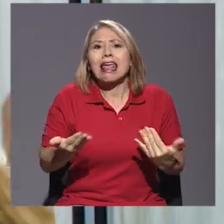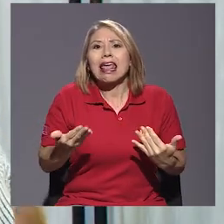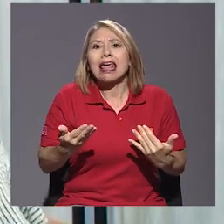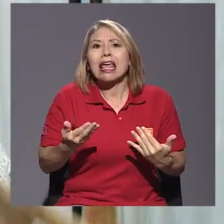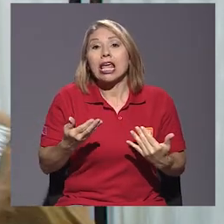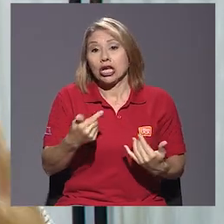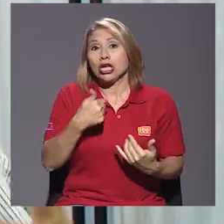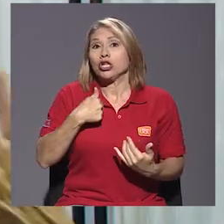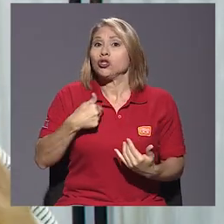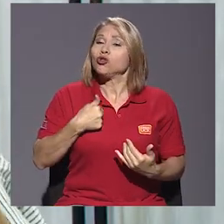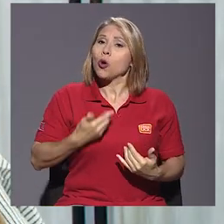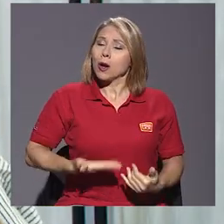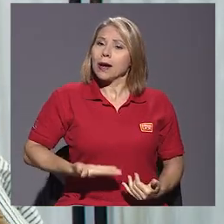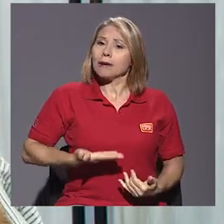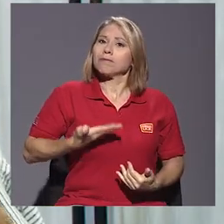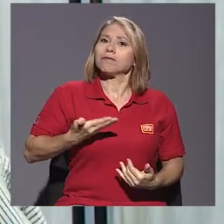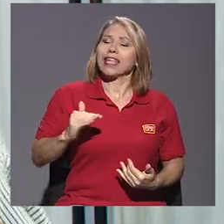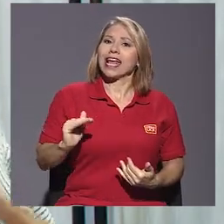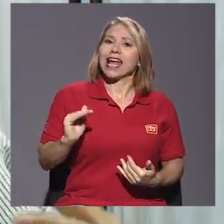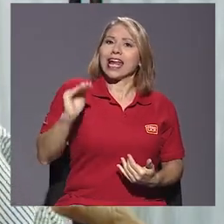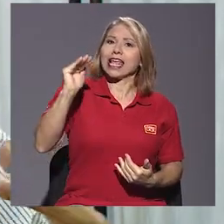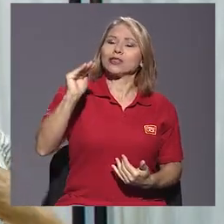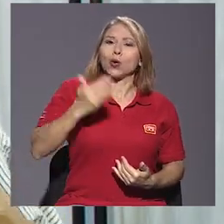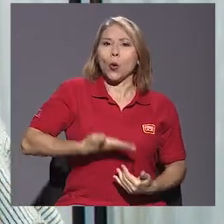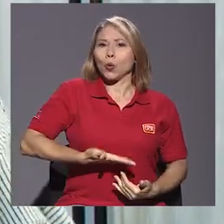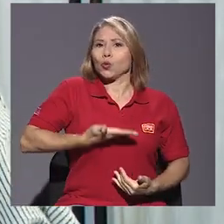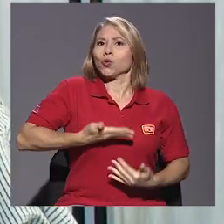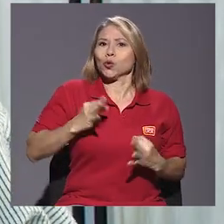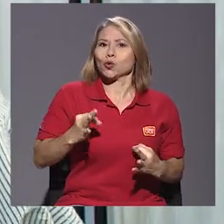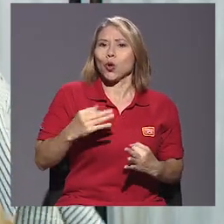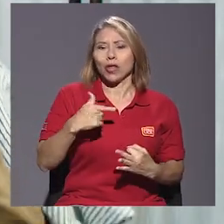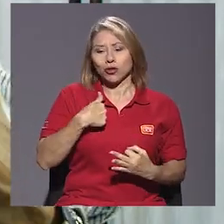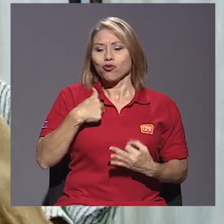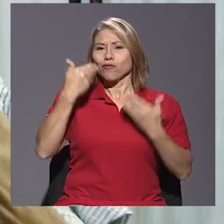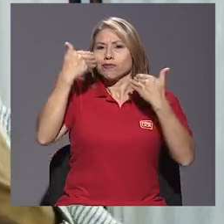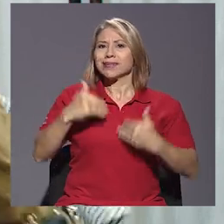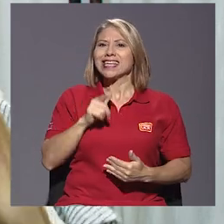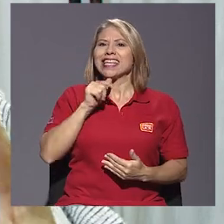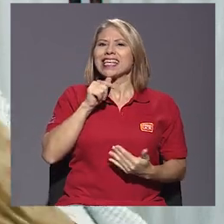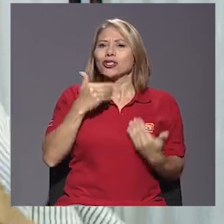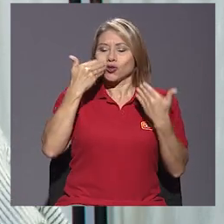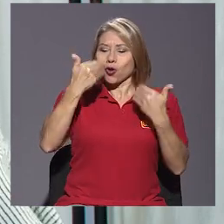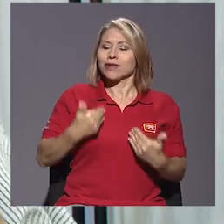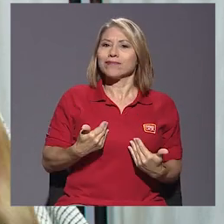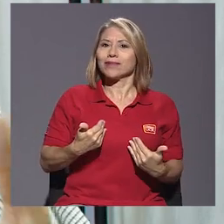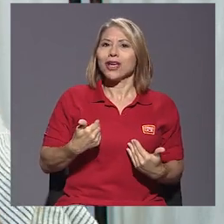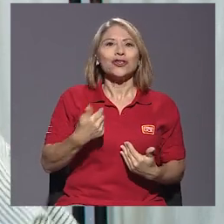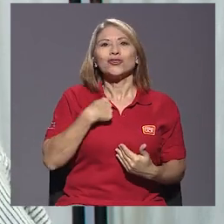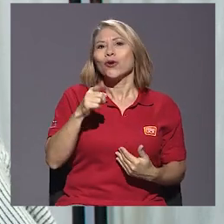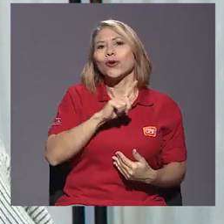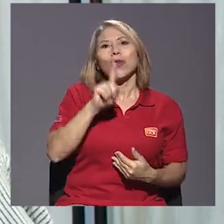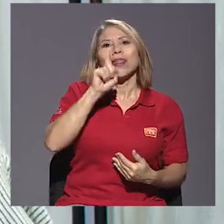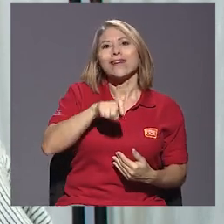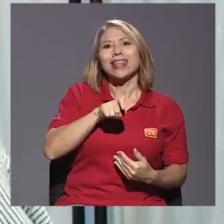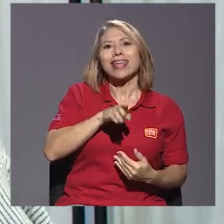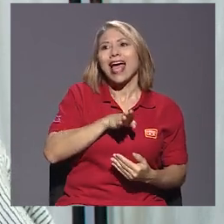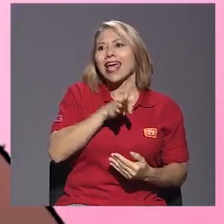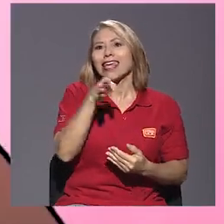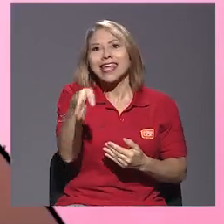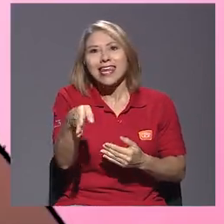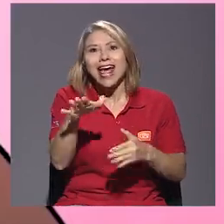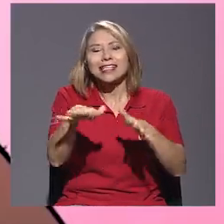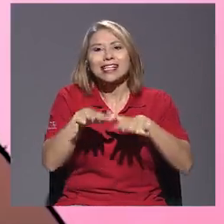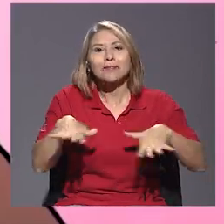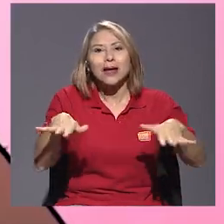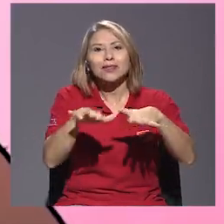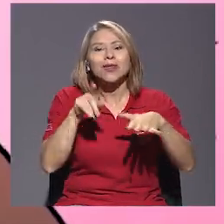crezco orgulloso o orgullosa de quién soy, no tendría con qué bien ir a este espacio de la sexualidad.